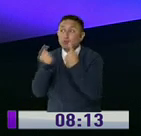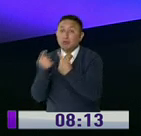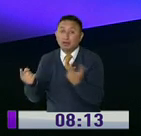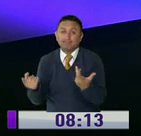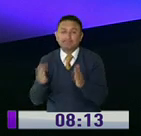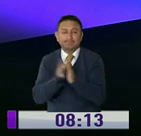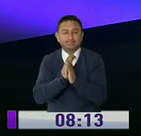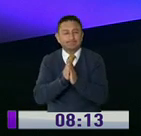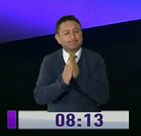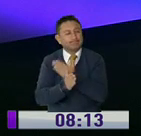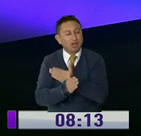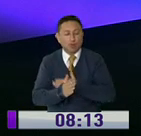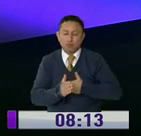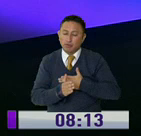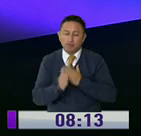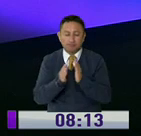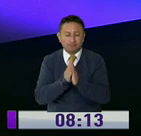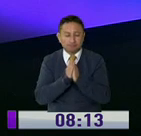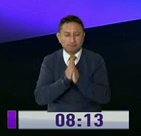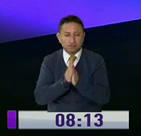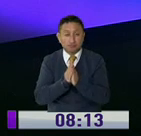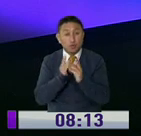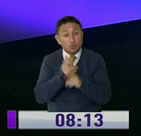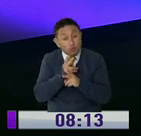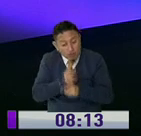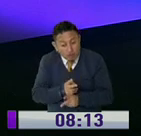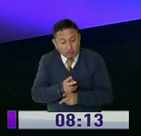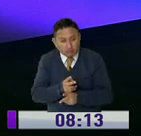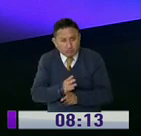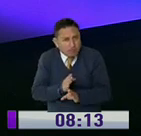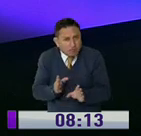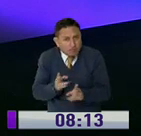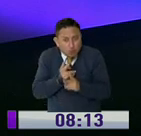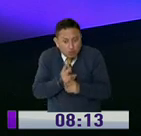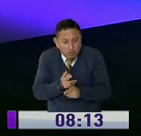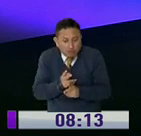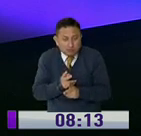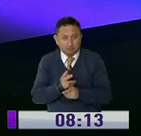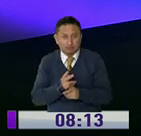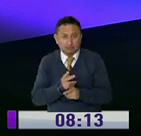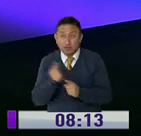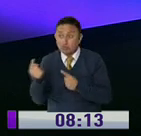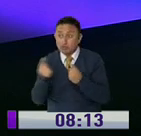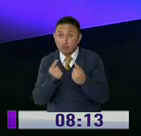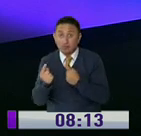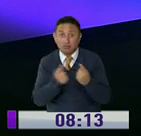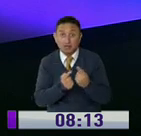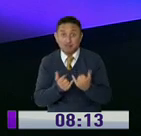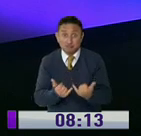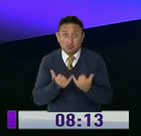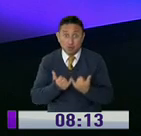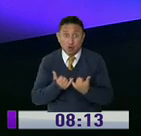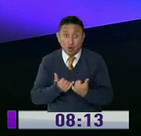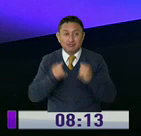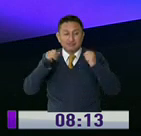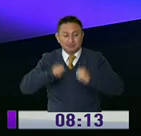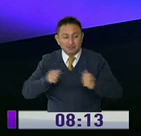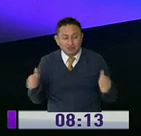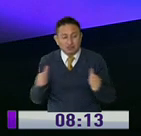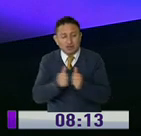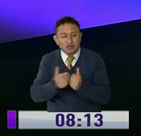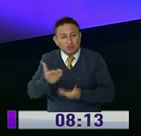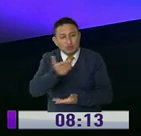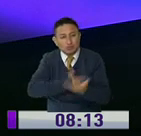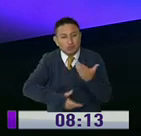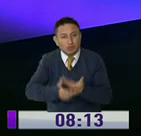Entonces, por favor, se les piden que necesariamente cuidémonos. Es todo. Cuidarse unos a otros. Es momento de aprender a